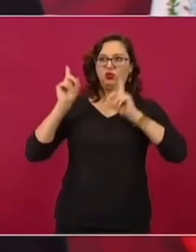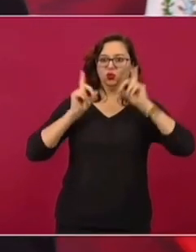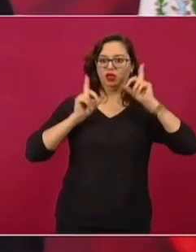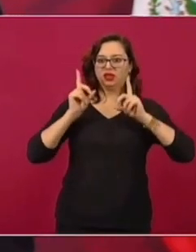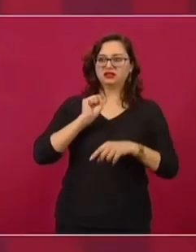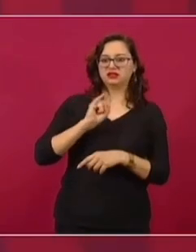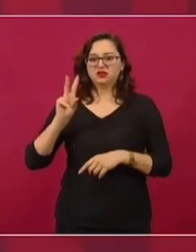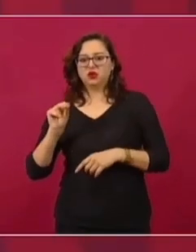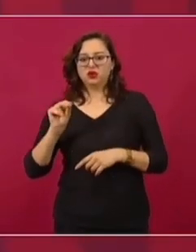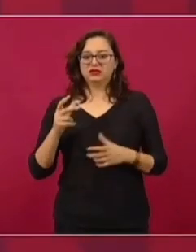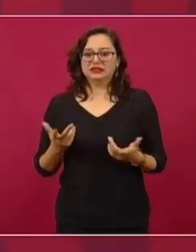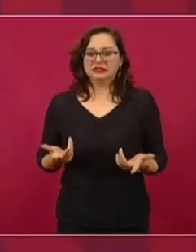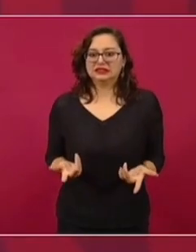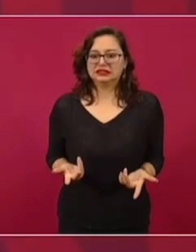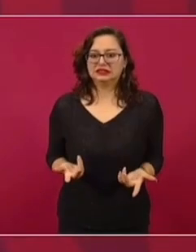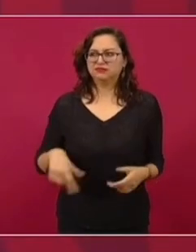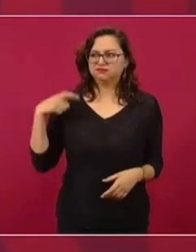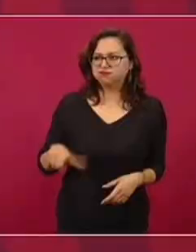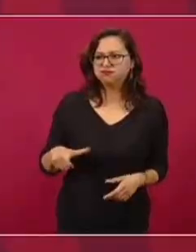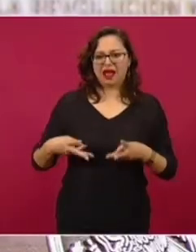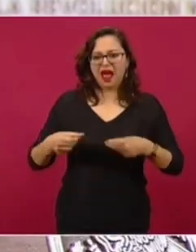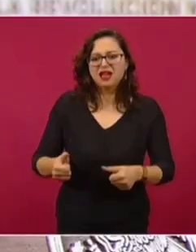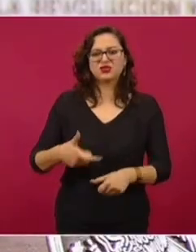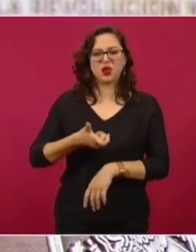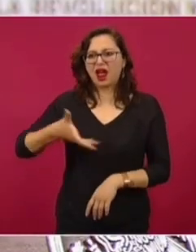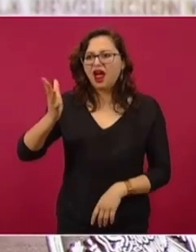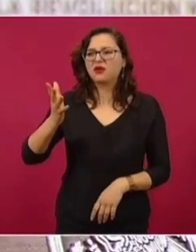para que no haya justicia, un aparato oneroso, caro.